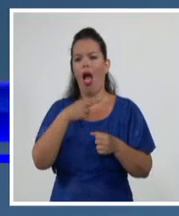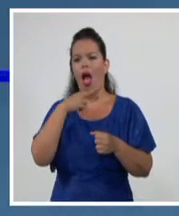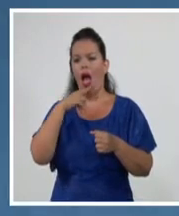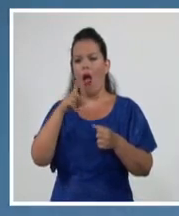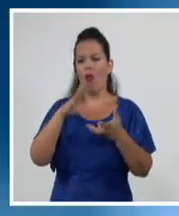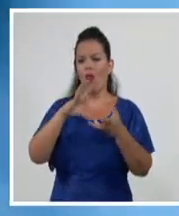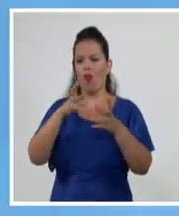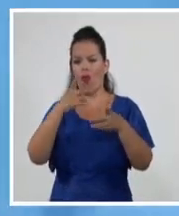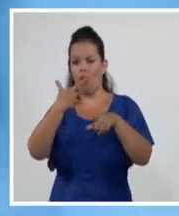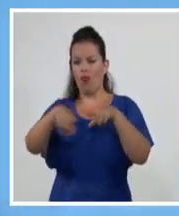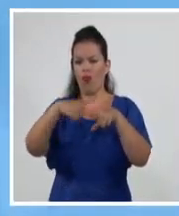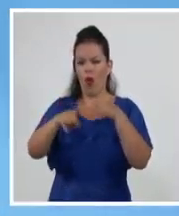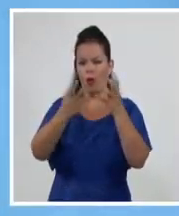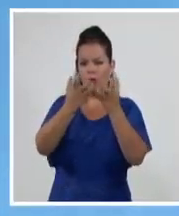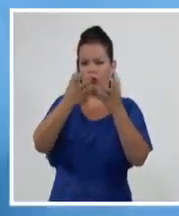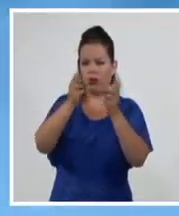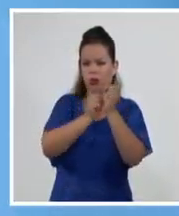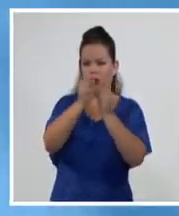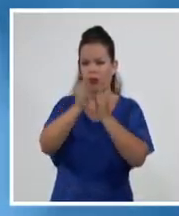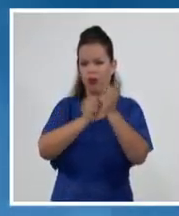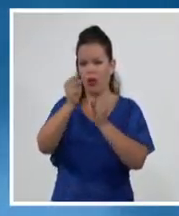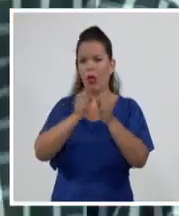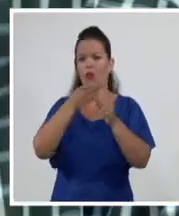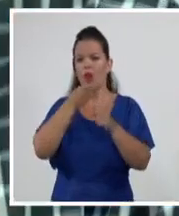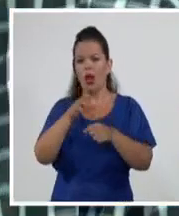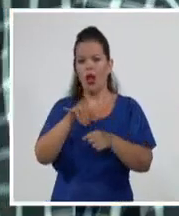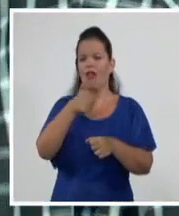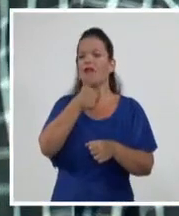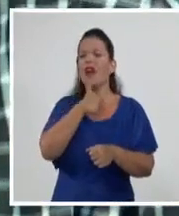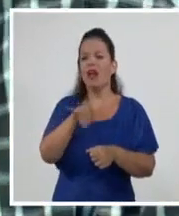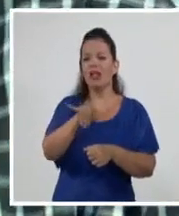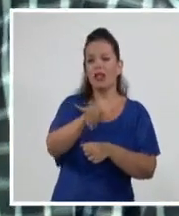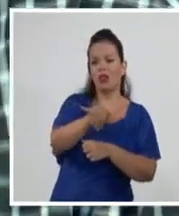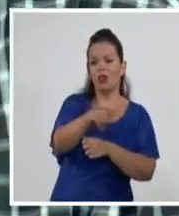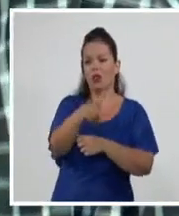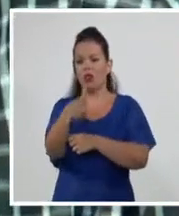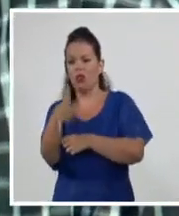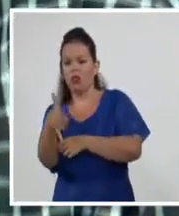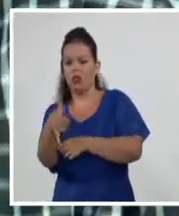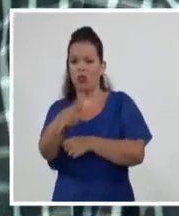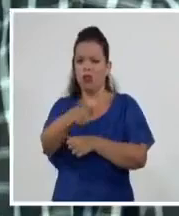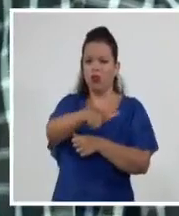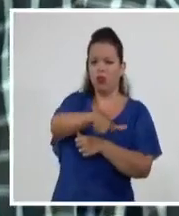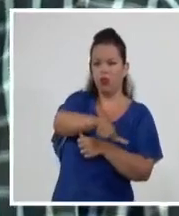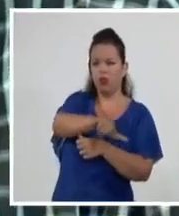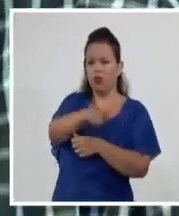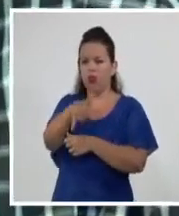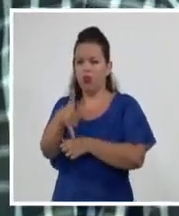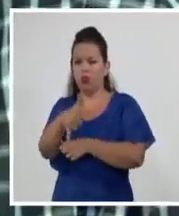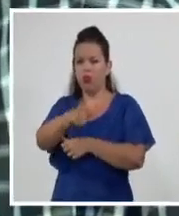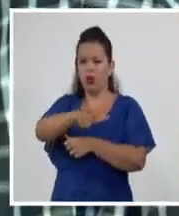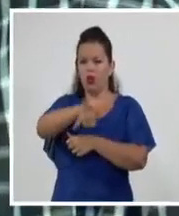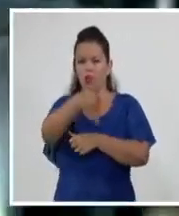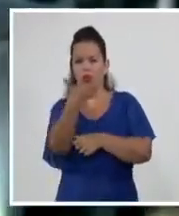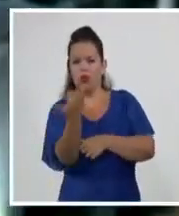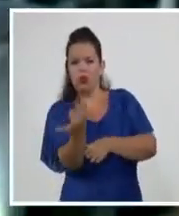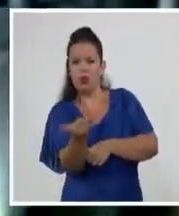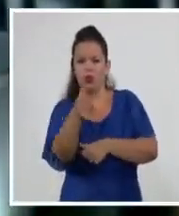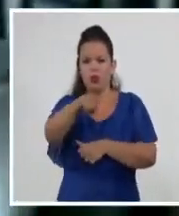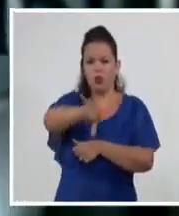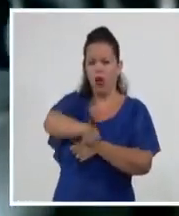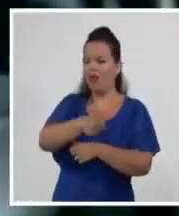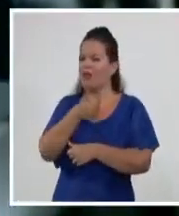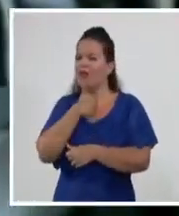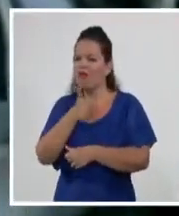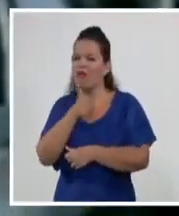lados sin dificultad. Y nosotros volamos ese avión en la República Popular China en 2015 sin buster en los alerones.